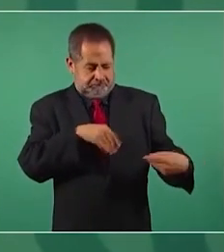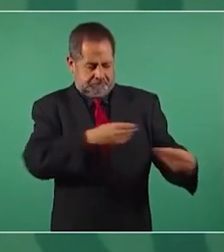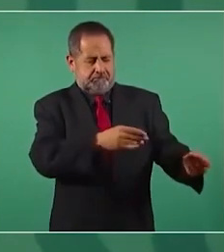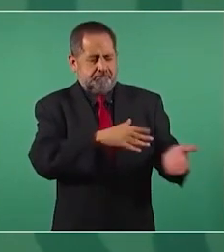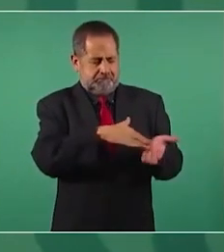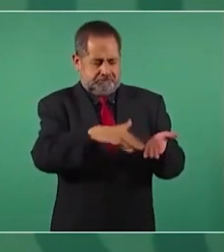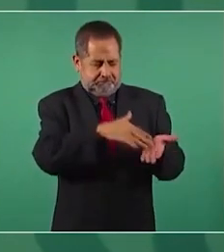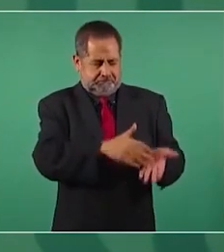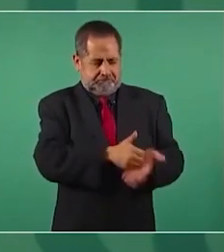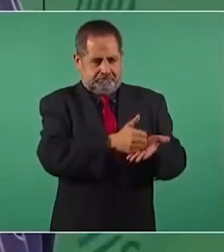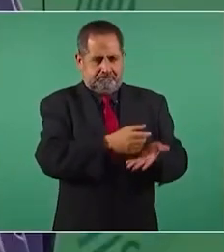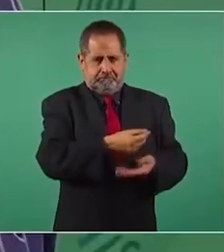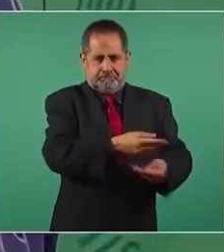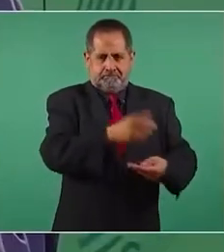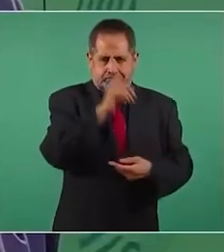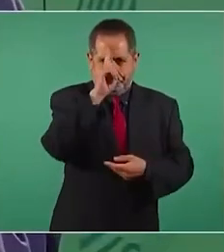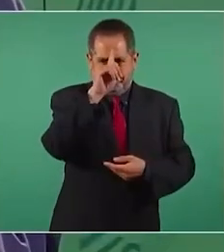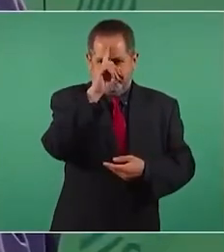para que